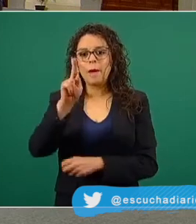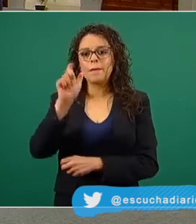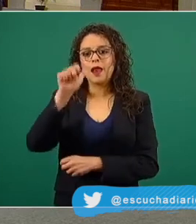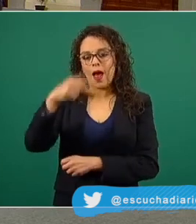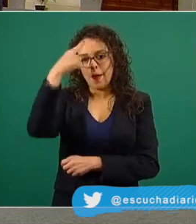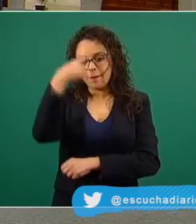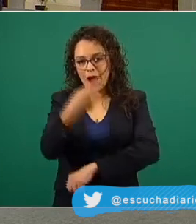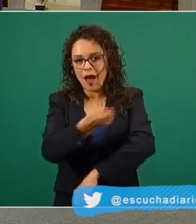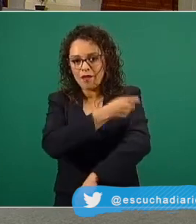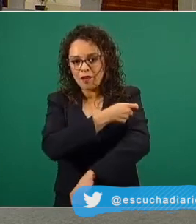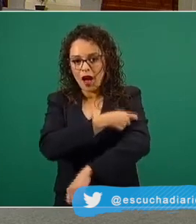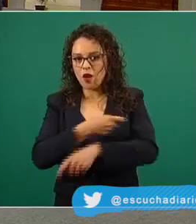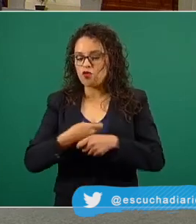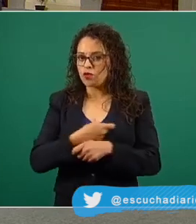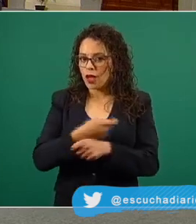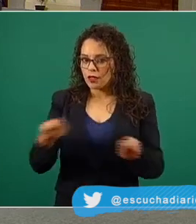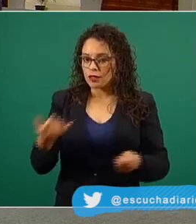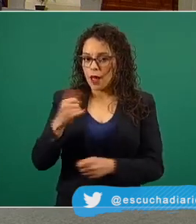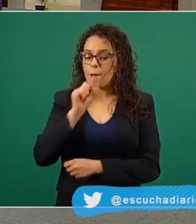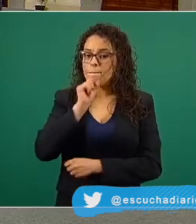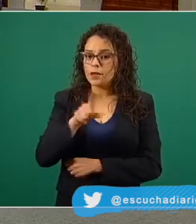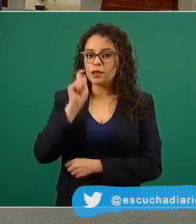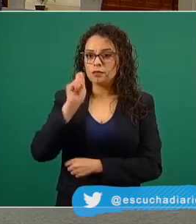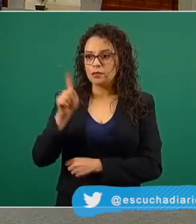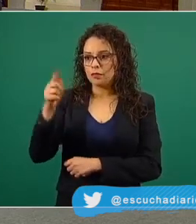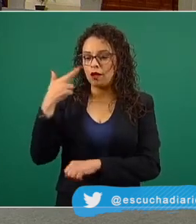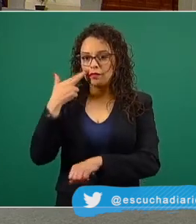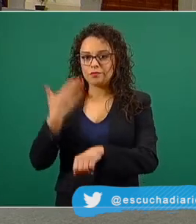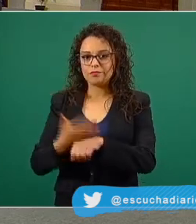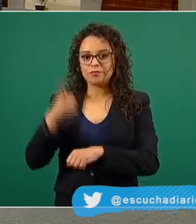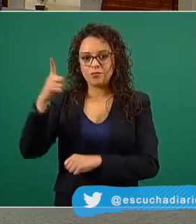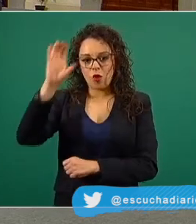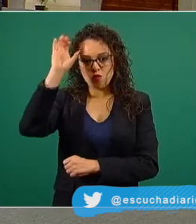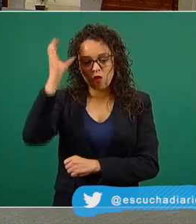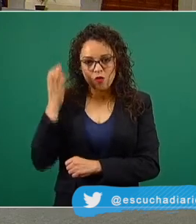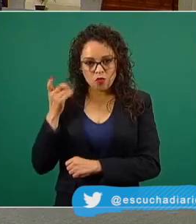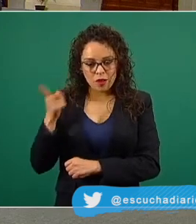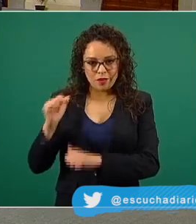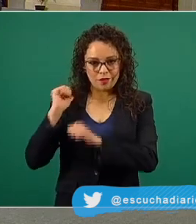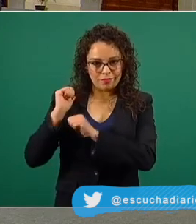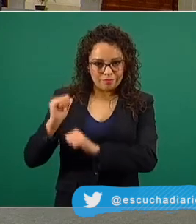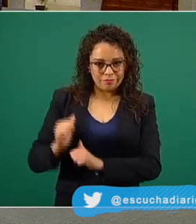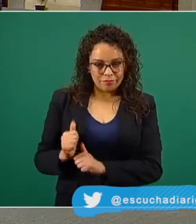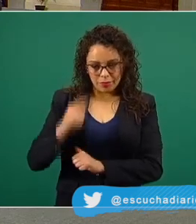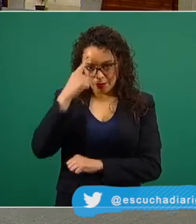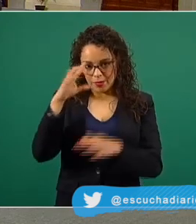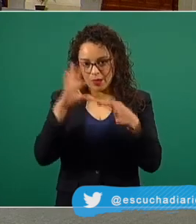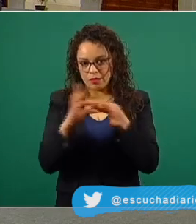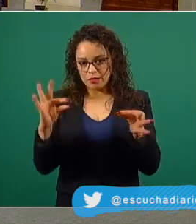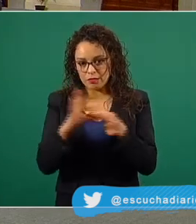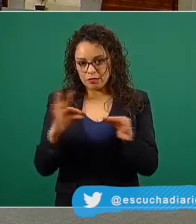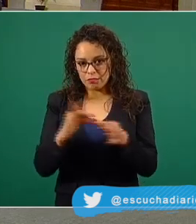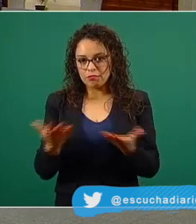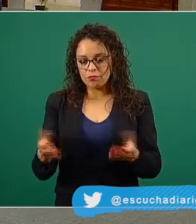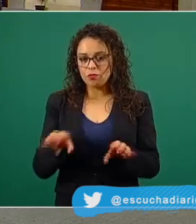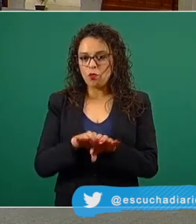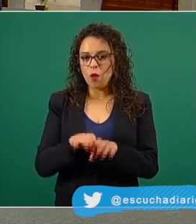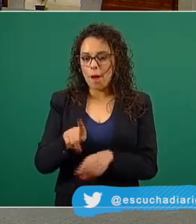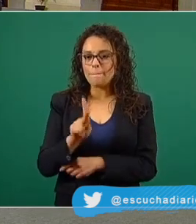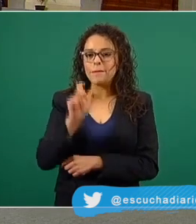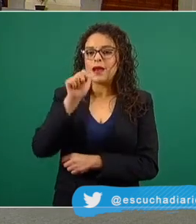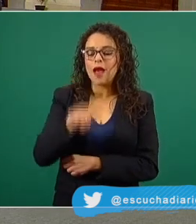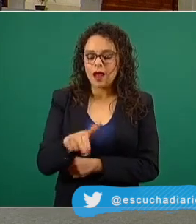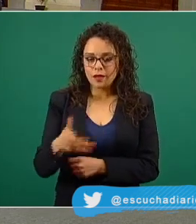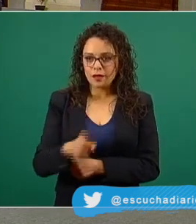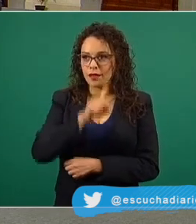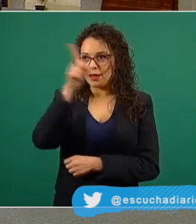y también el encargado de Coahuila para que comente cómo va este plan allá en